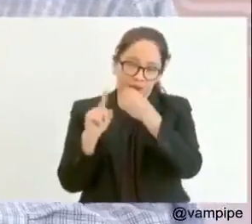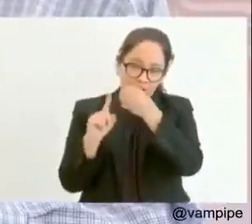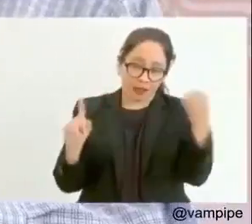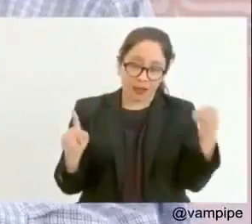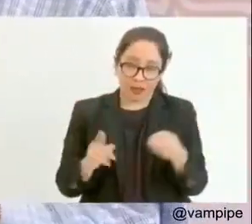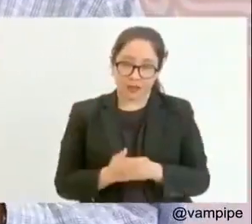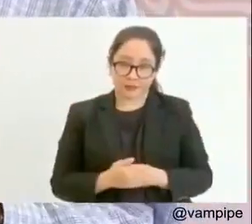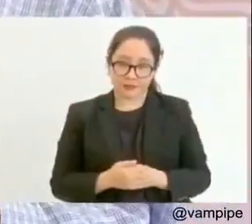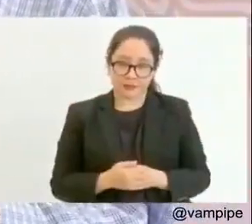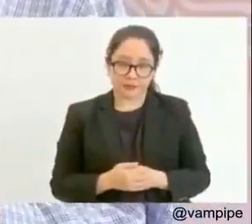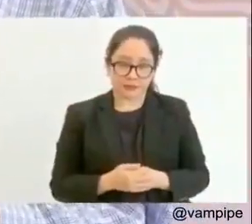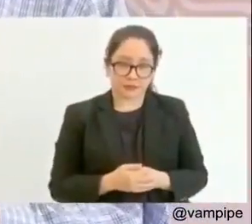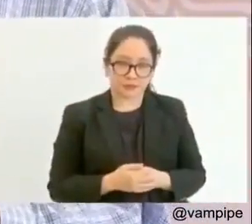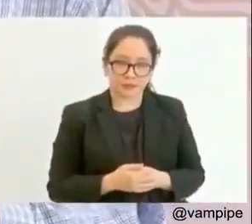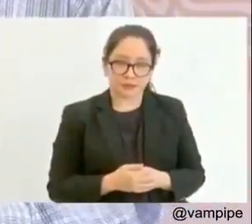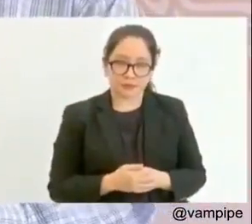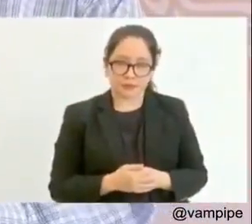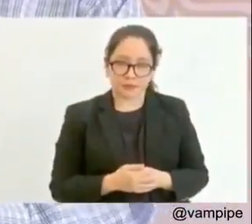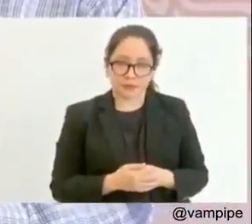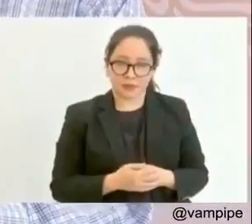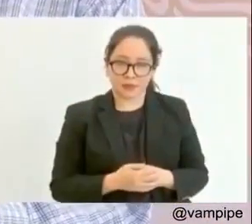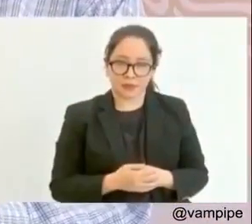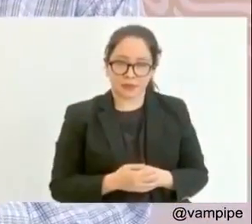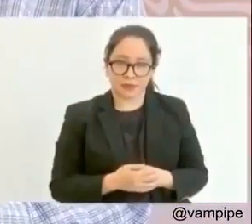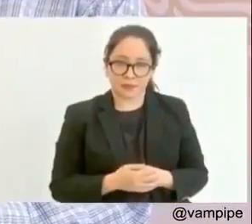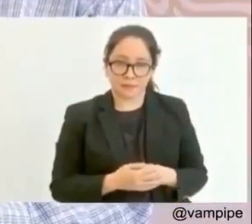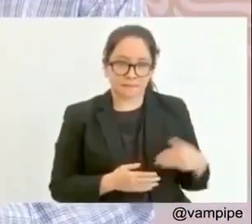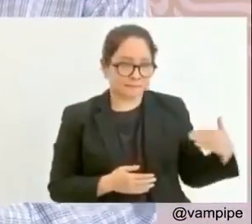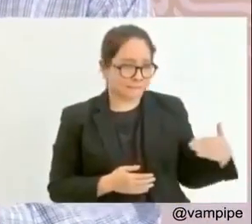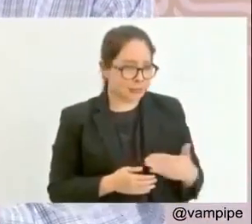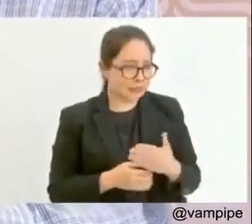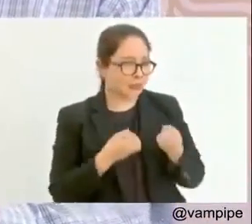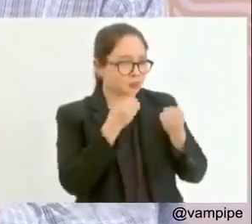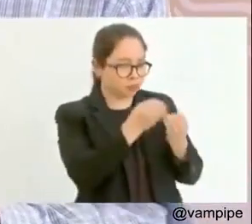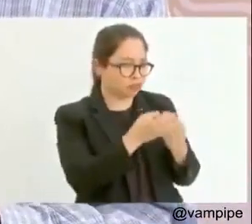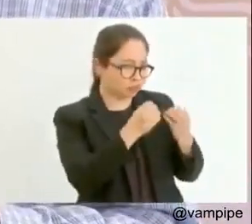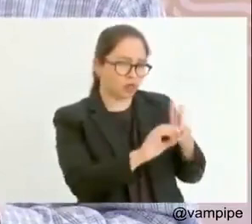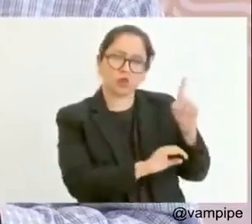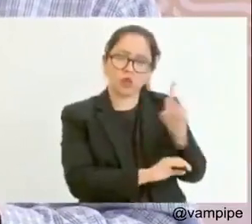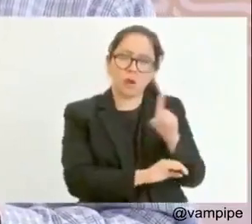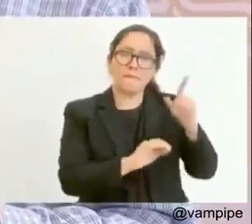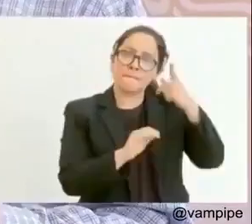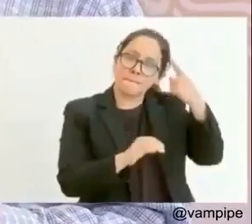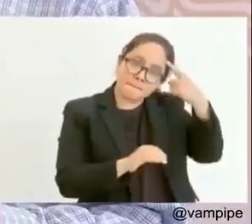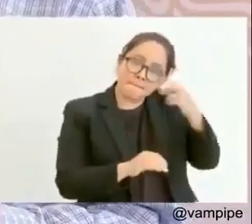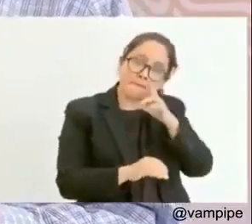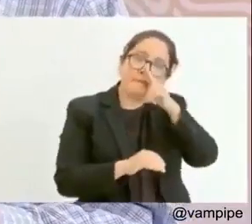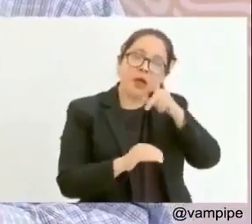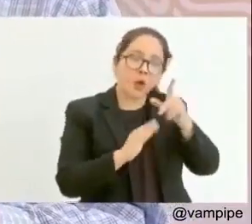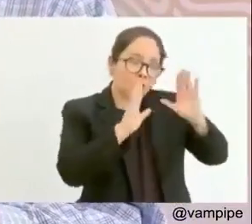Mejor enséñales a pescar, enséñalos a pescar.